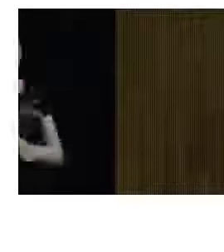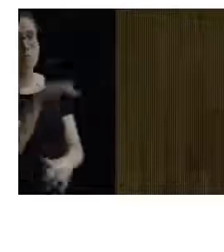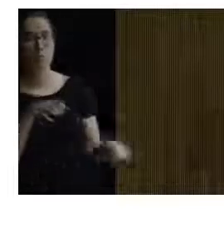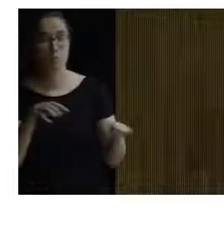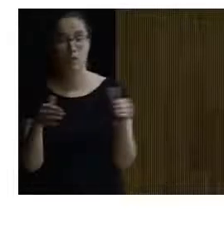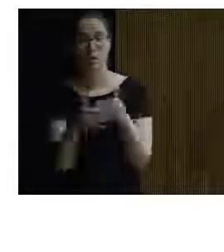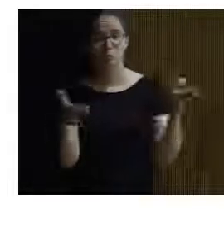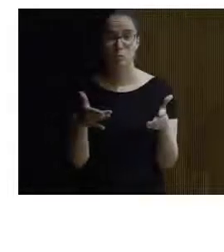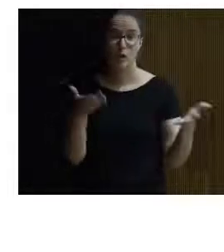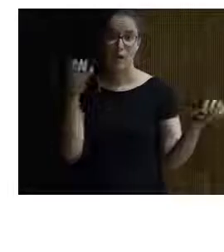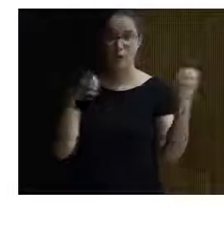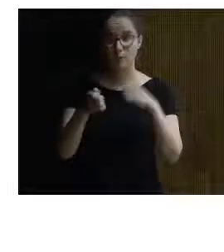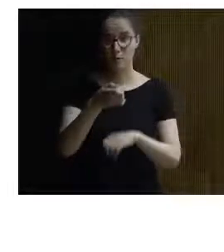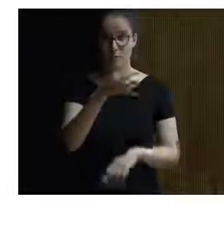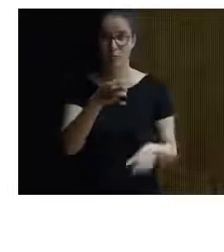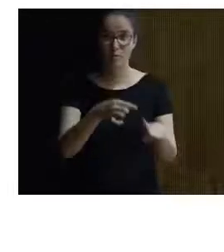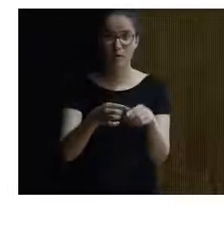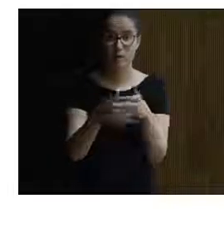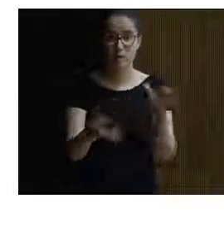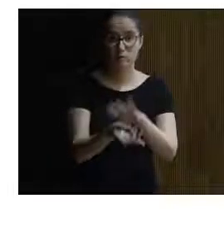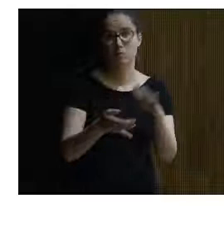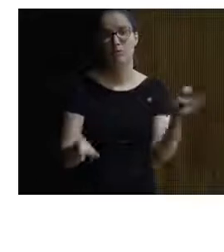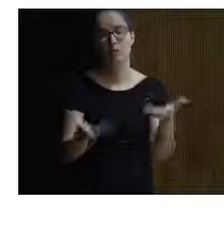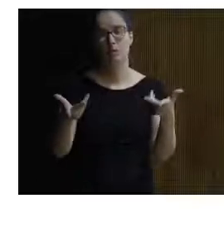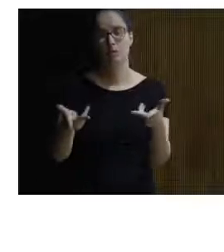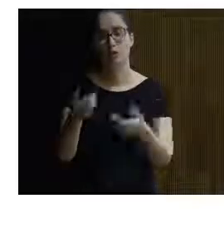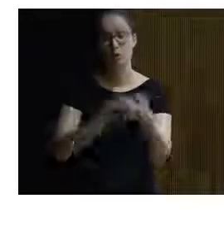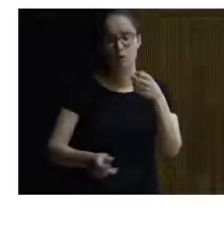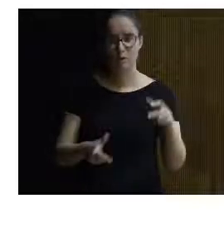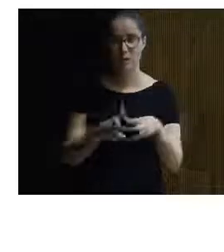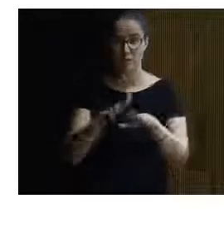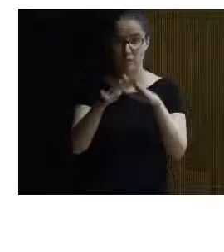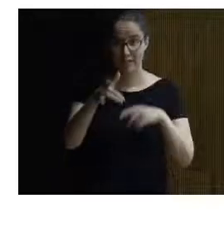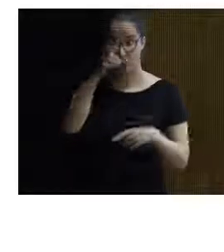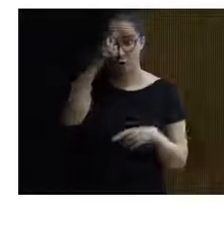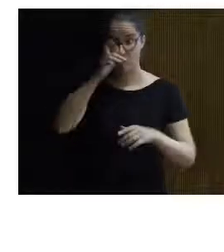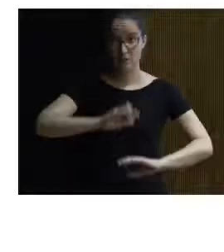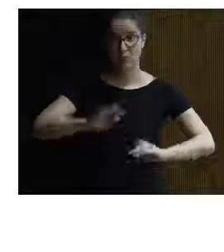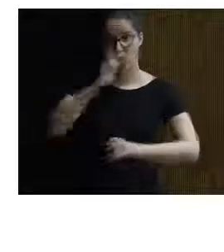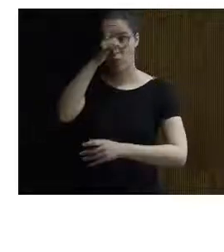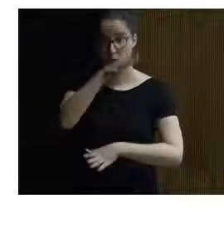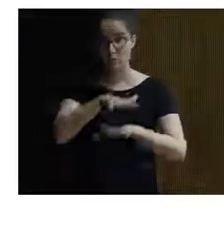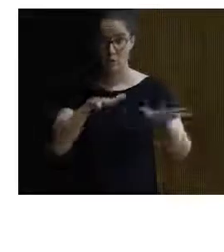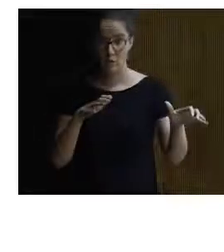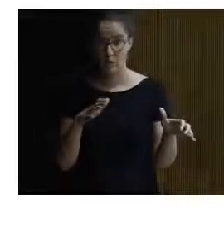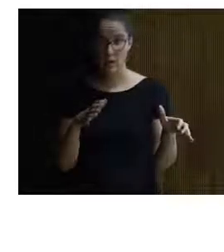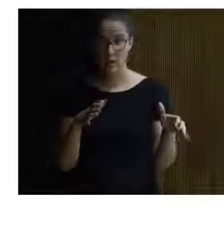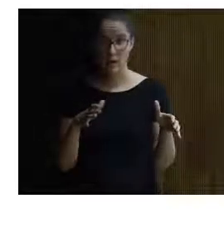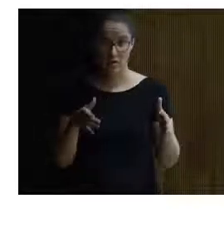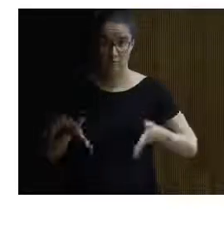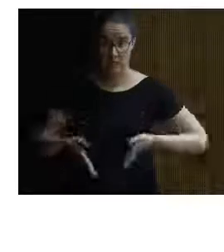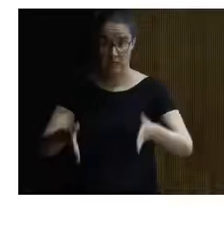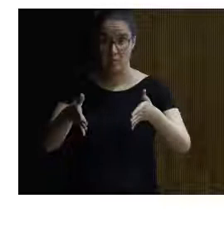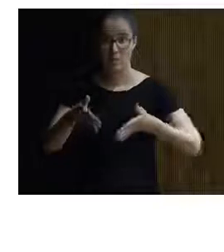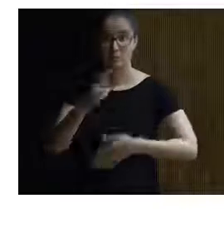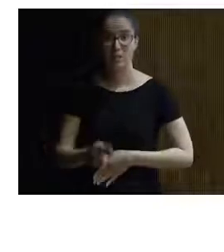positiva hacia el emprendimiento y se fomentó la economía social. Al final, que los pueblos y, sobre todo, muchos pueblos que van en torno al Camino de